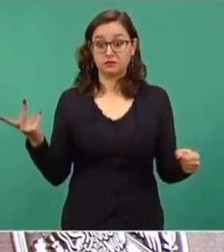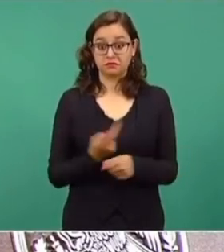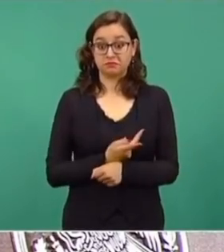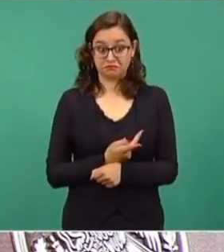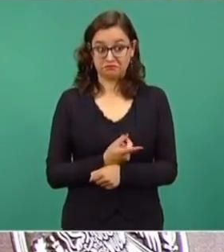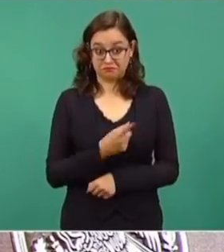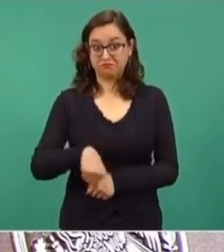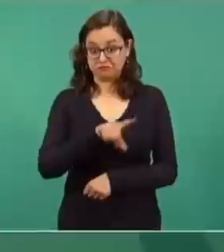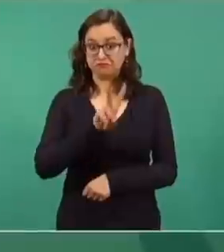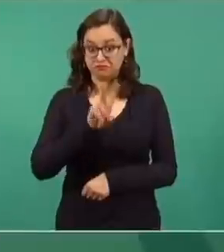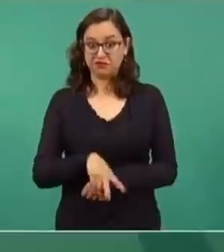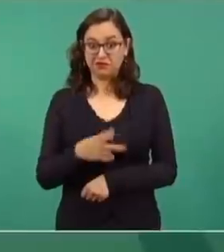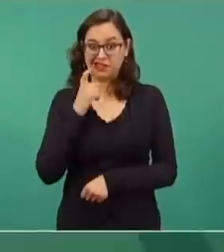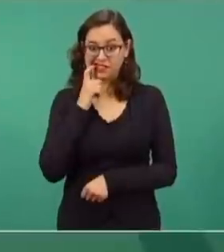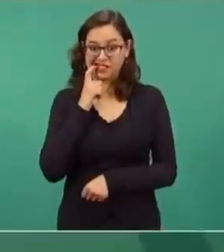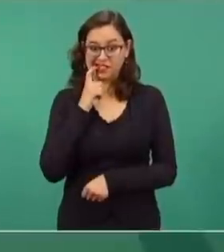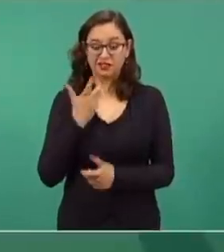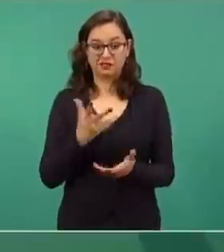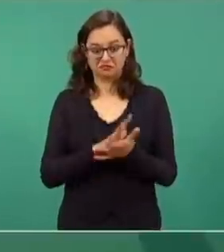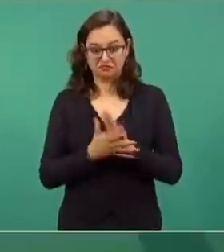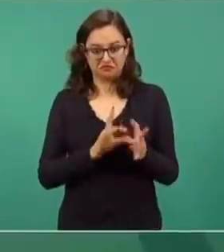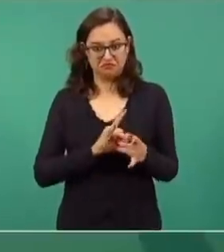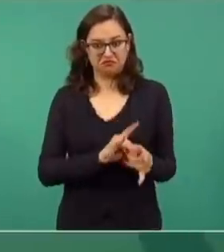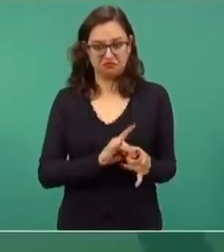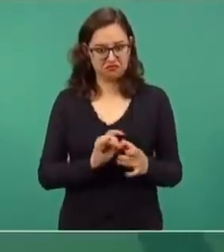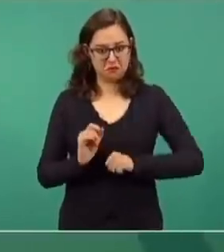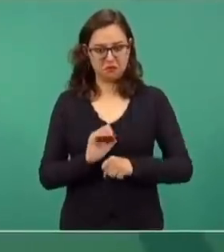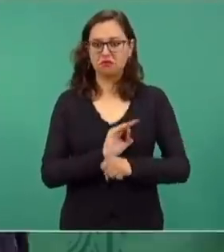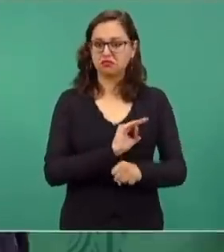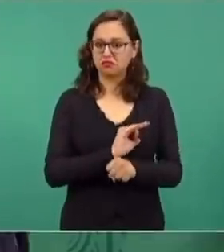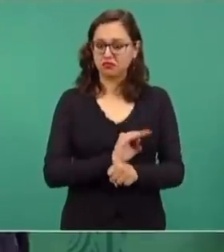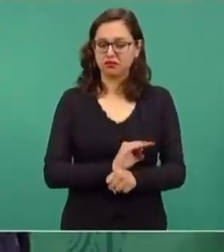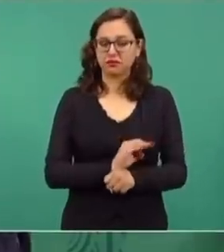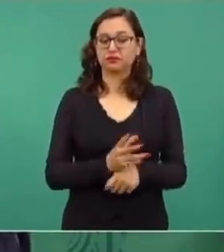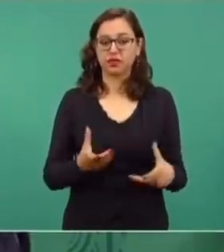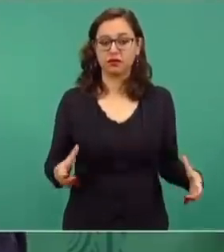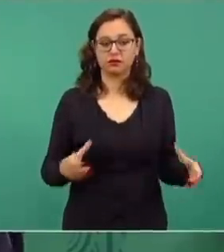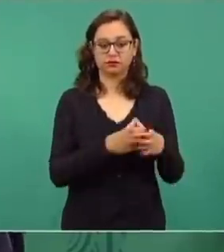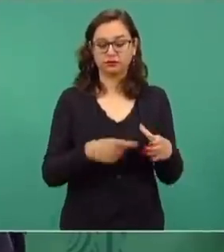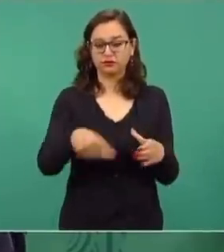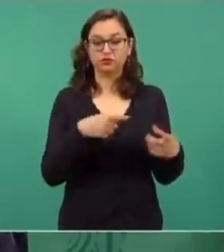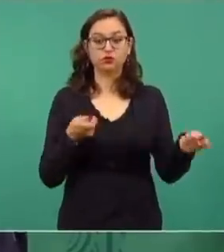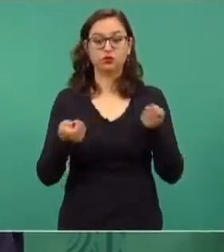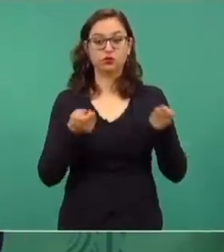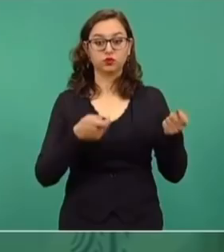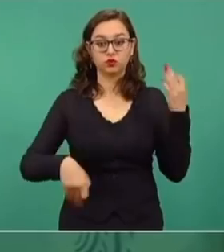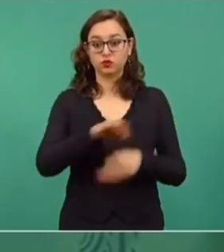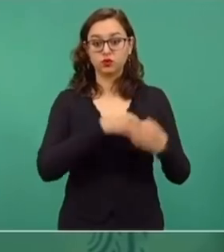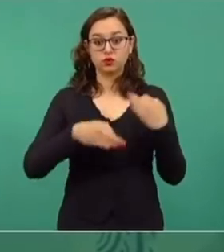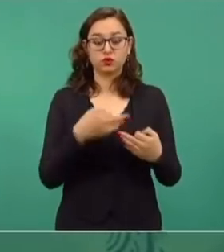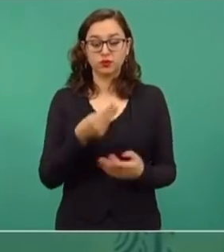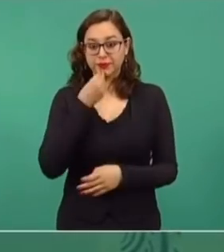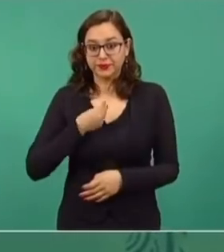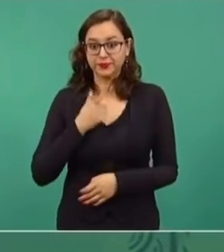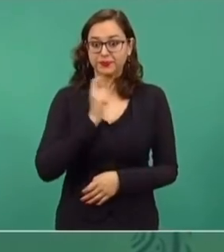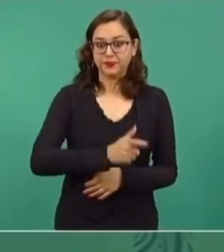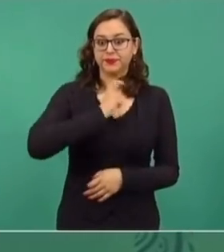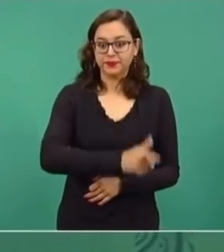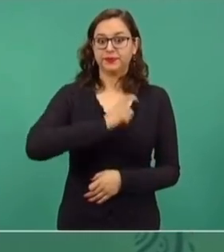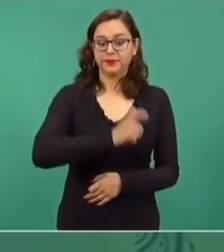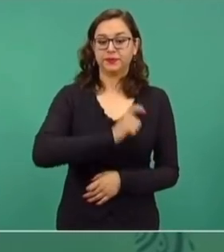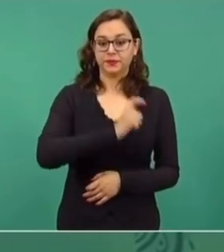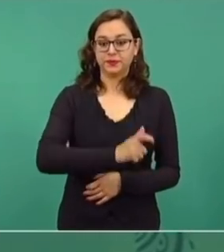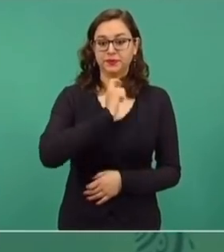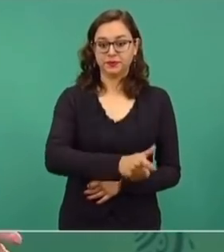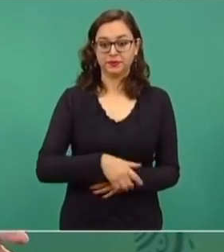agarraderas, buenas relaciones con los medios, con la intelectualidad orgánica, el régimen, era una especie de chantaje y se le tenían que entregar estos fondos.